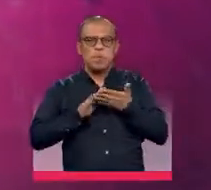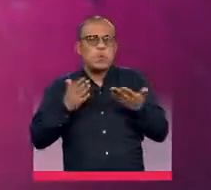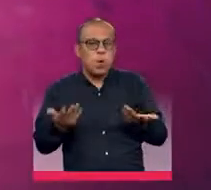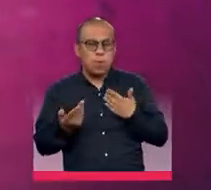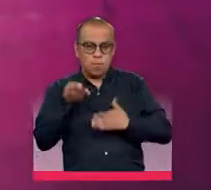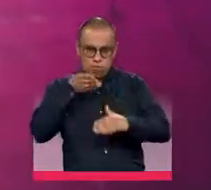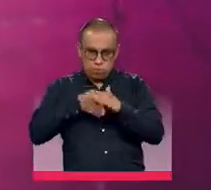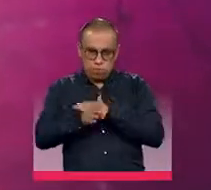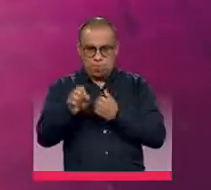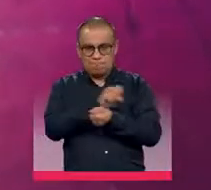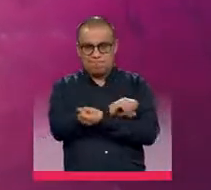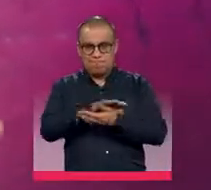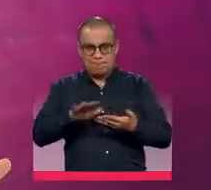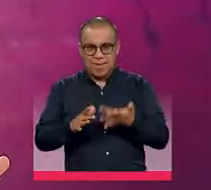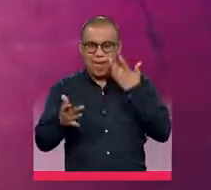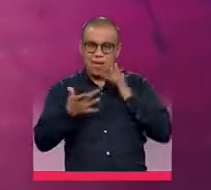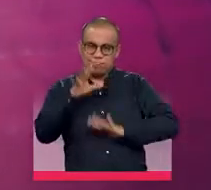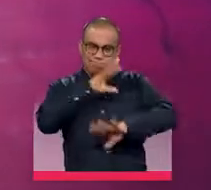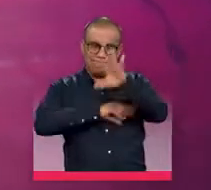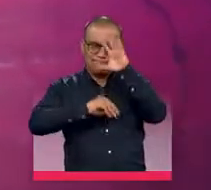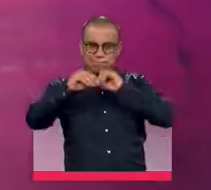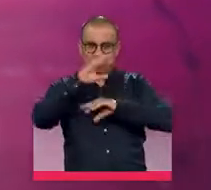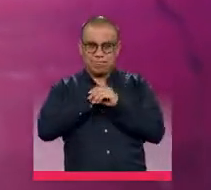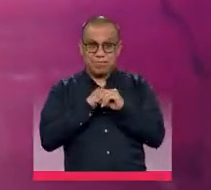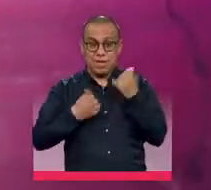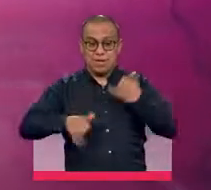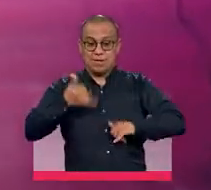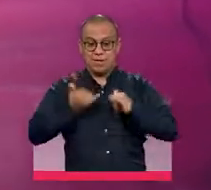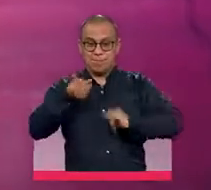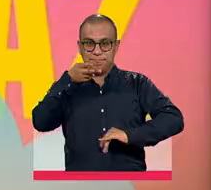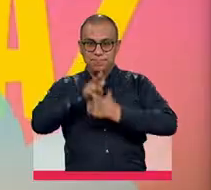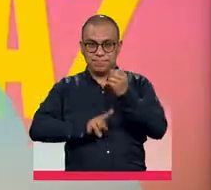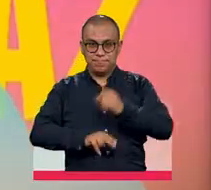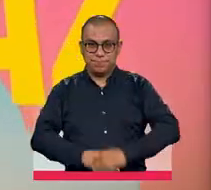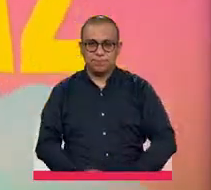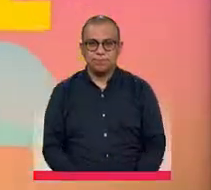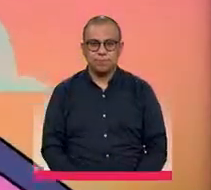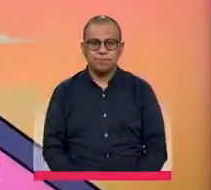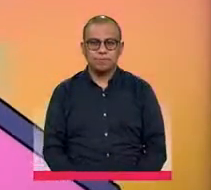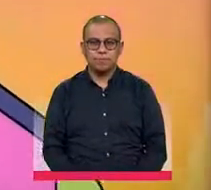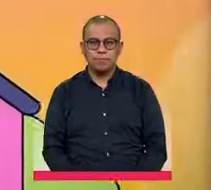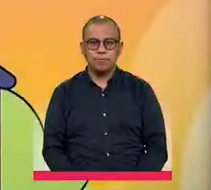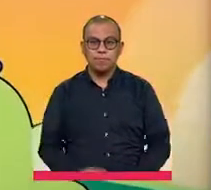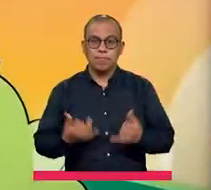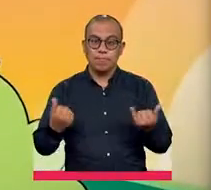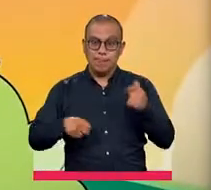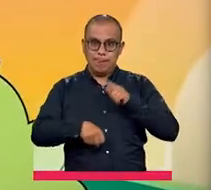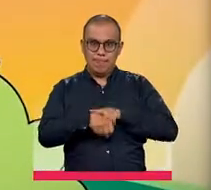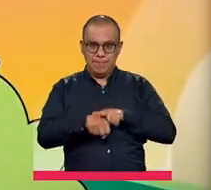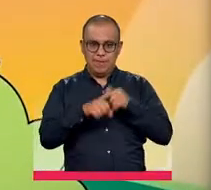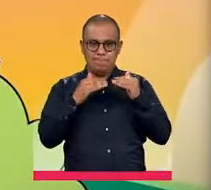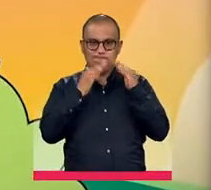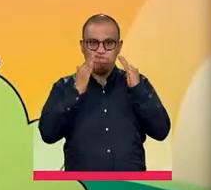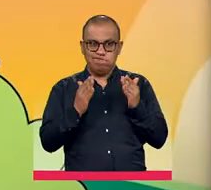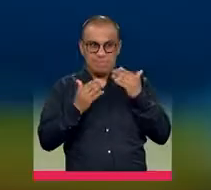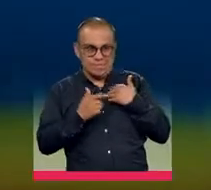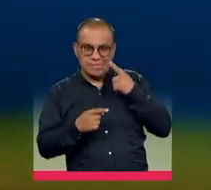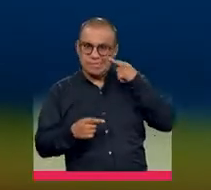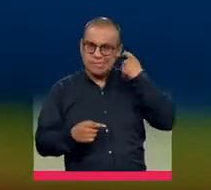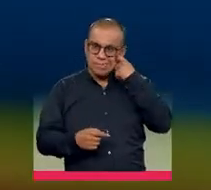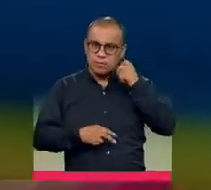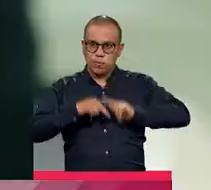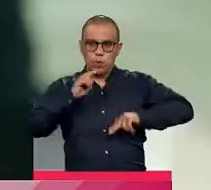a él de manera gratuita para aprender mientras se divierten. En medio de esta pandemia es un reto seguir